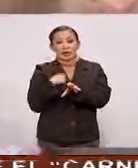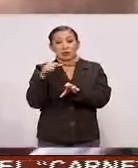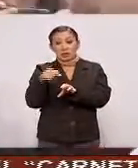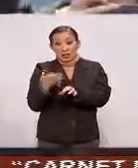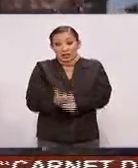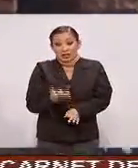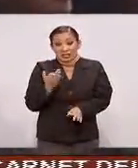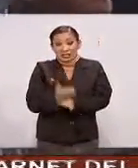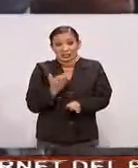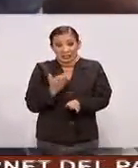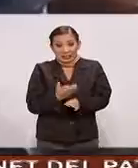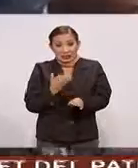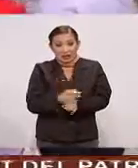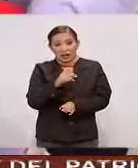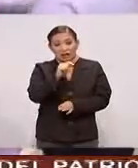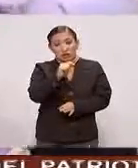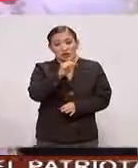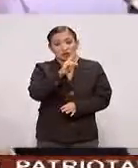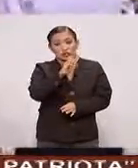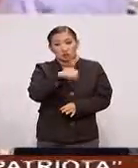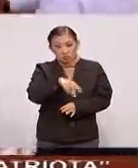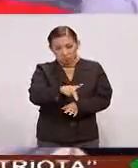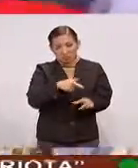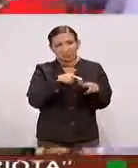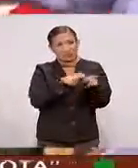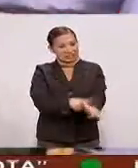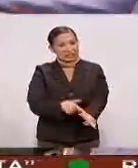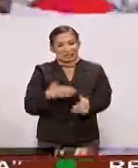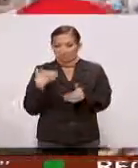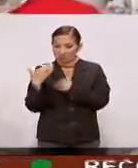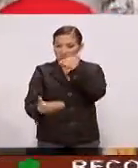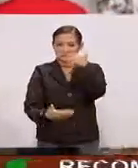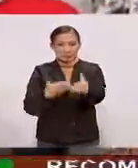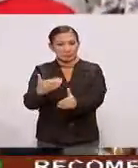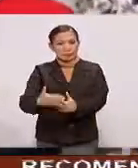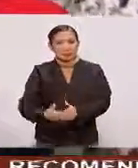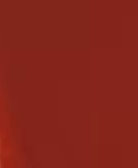hasta este momento Donald Trump Sigue imparable